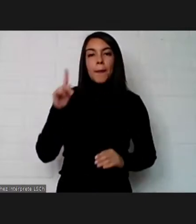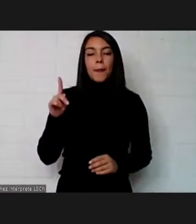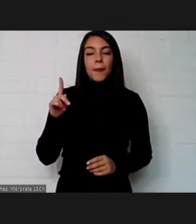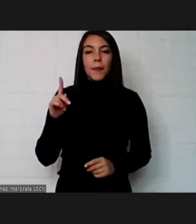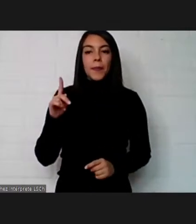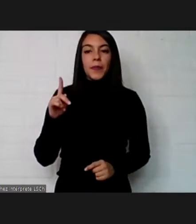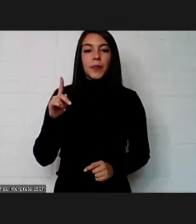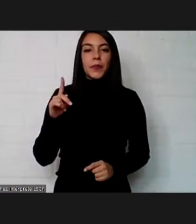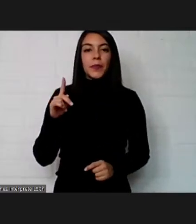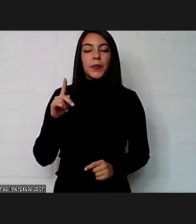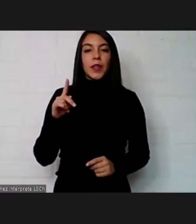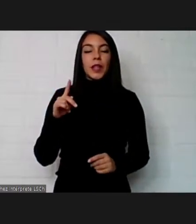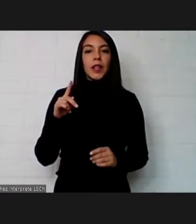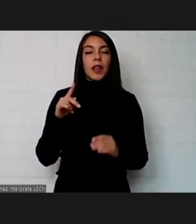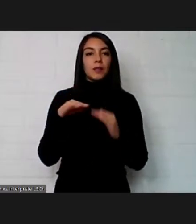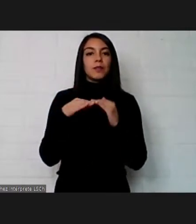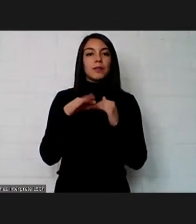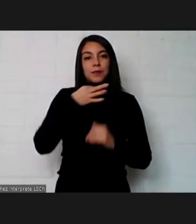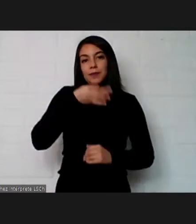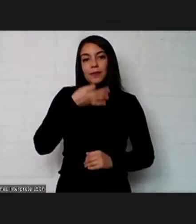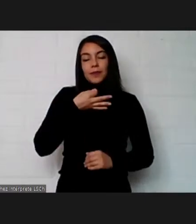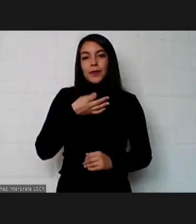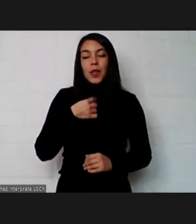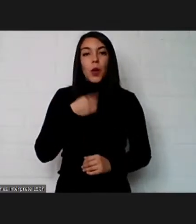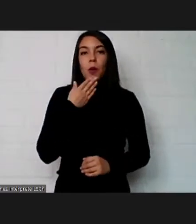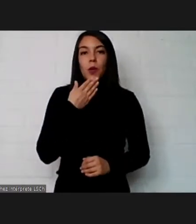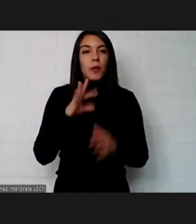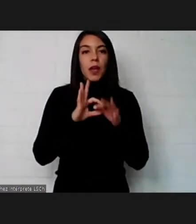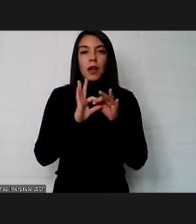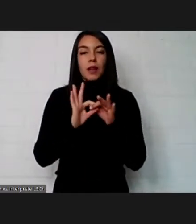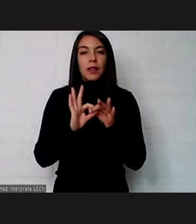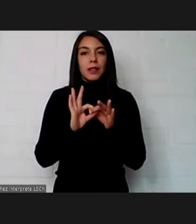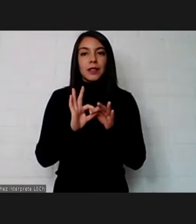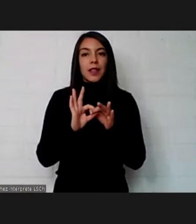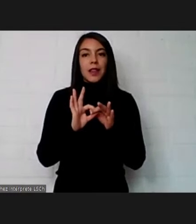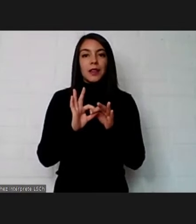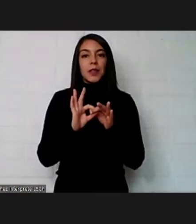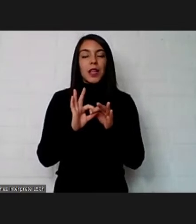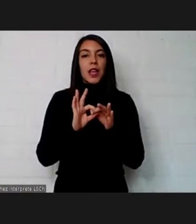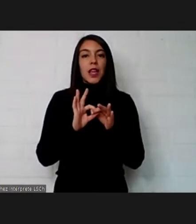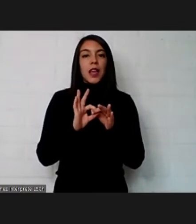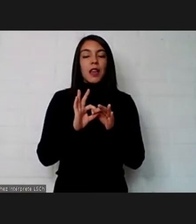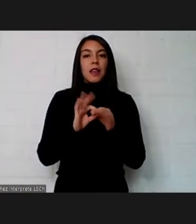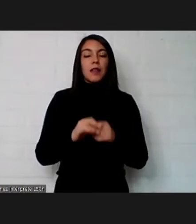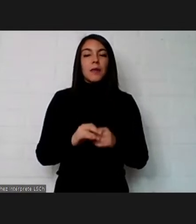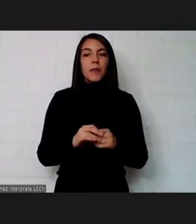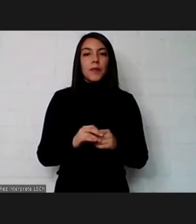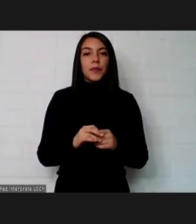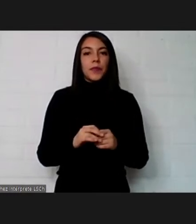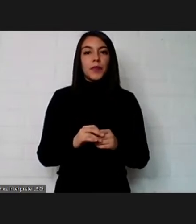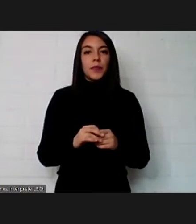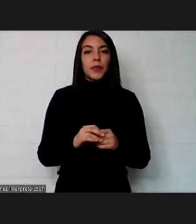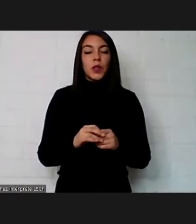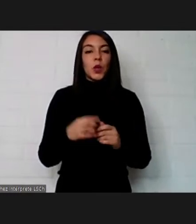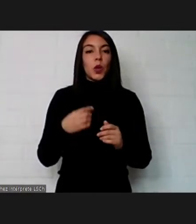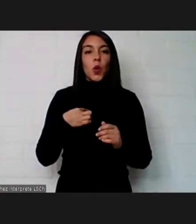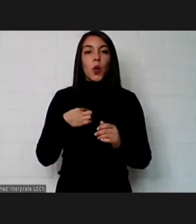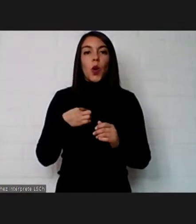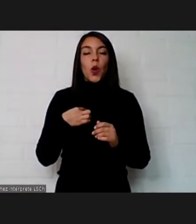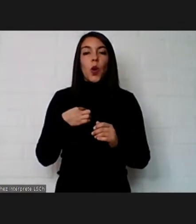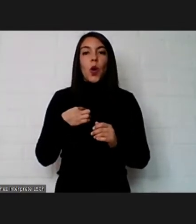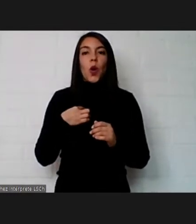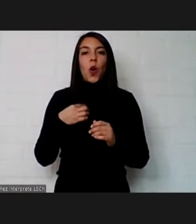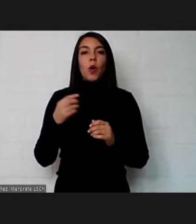igual hablo de esta manera yo también agradecer el espacio bueno yo concuerdo con lo que dijo